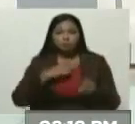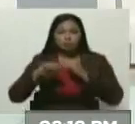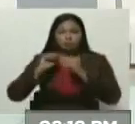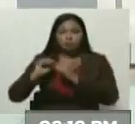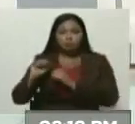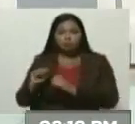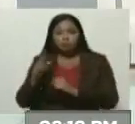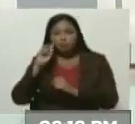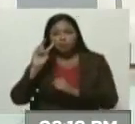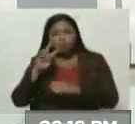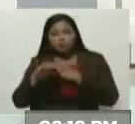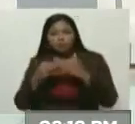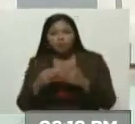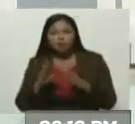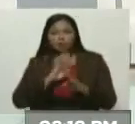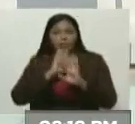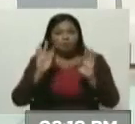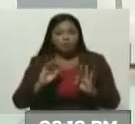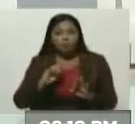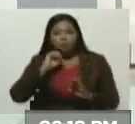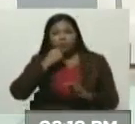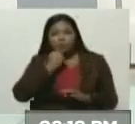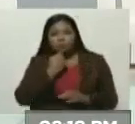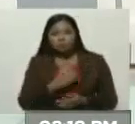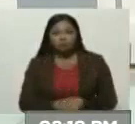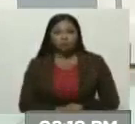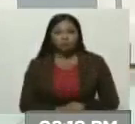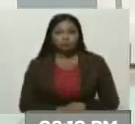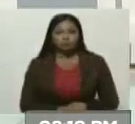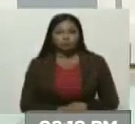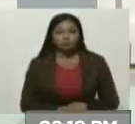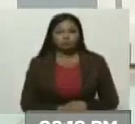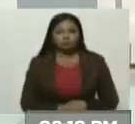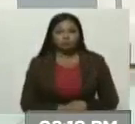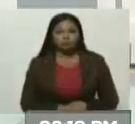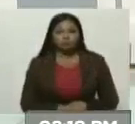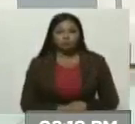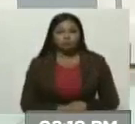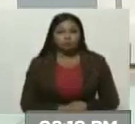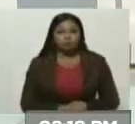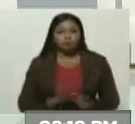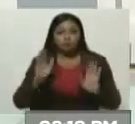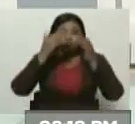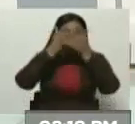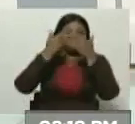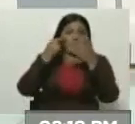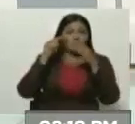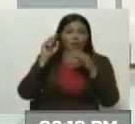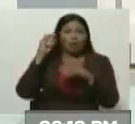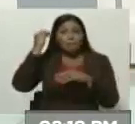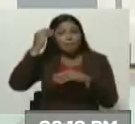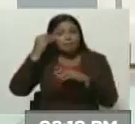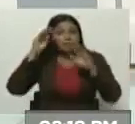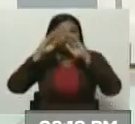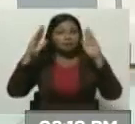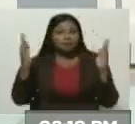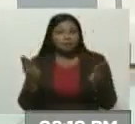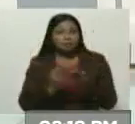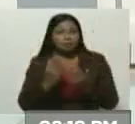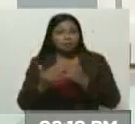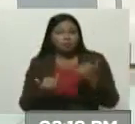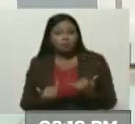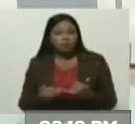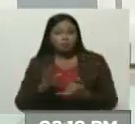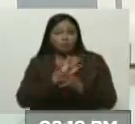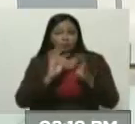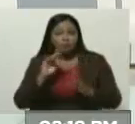rusos, tratando de imponer matrices de opinión y tratando de sesgar la opinión del mundo a través que ya que Rusia